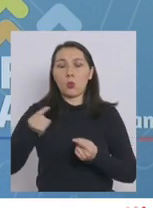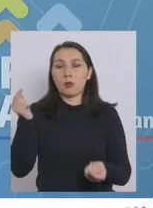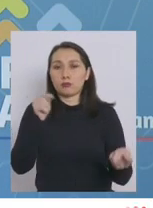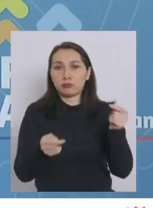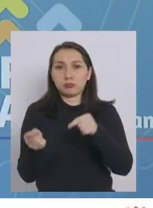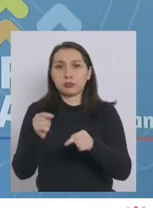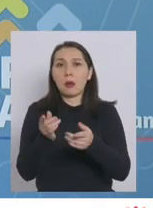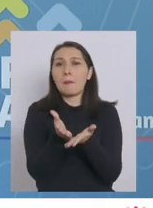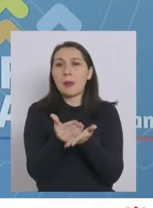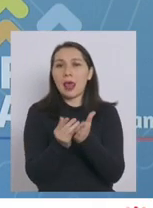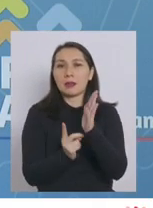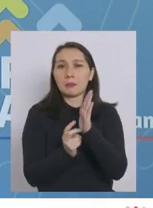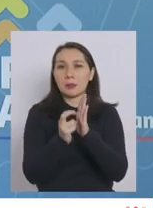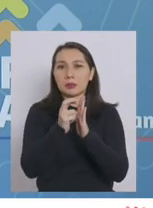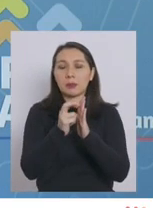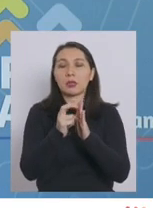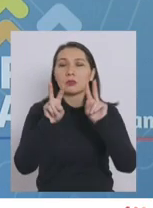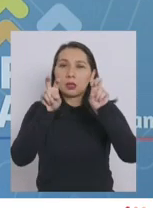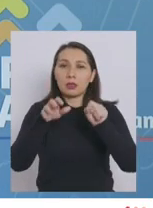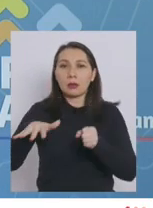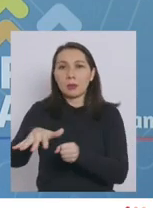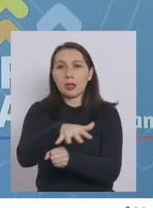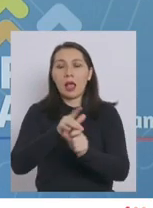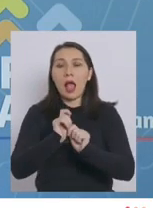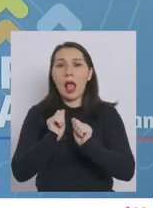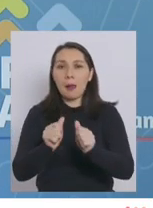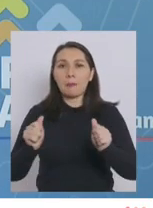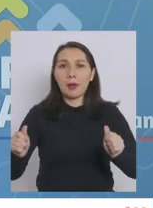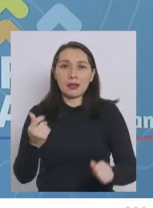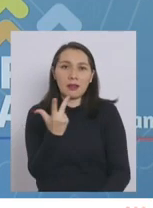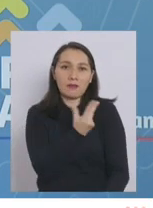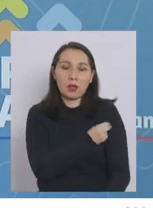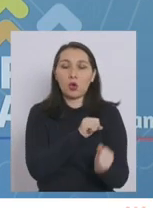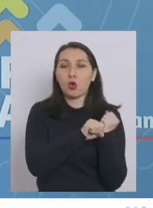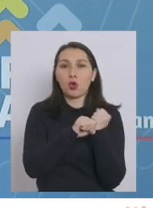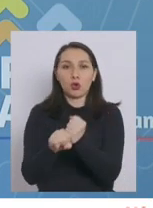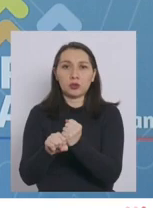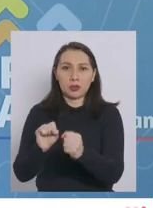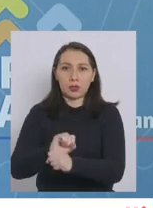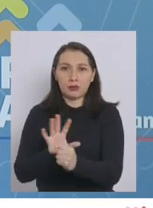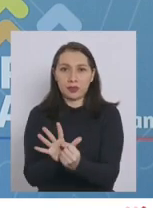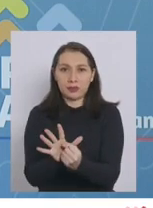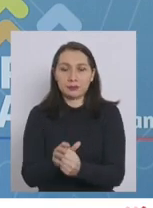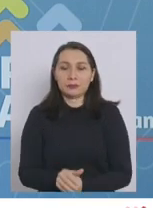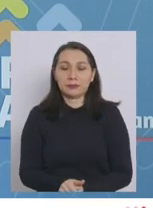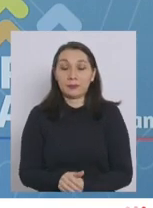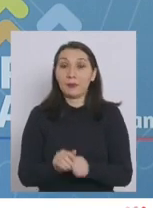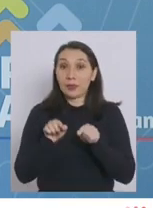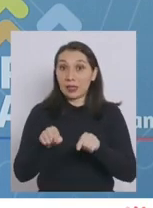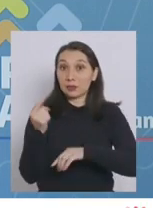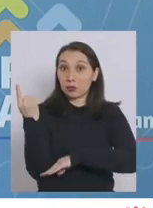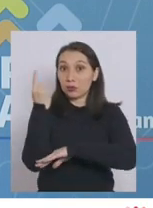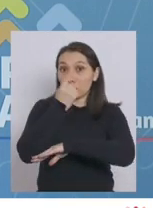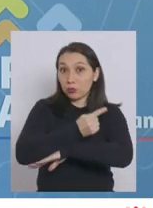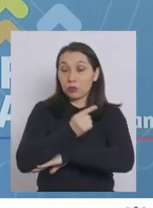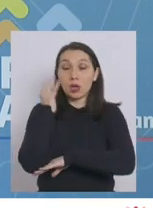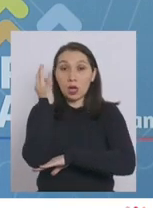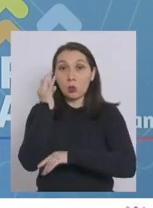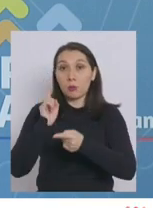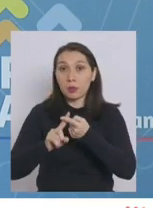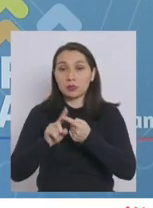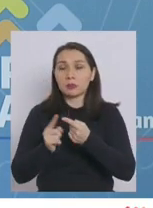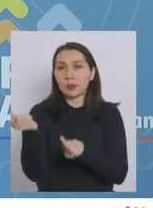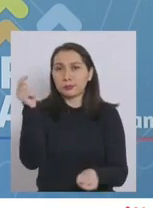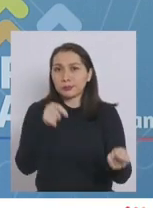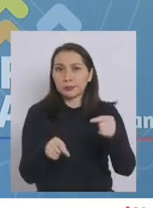sobre el plan paso a paso en el contexto de campaña de vacunación contra el COVID-19. En esta jornada participativa